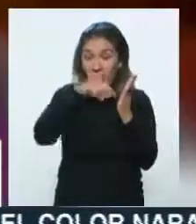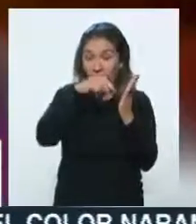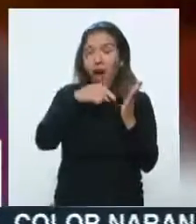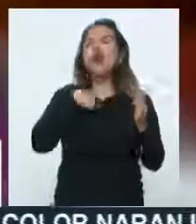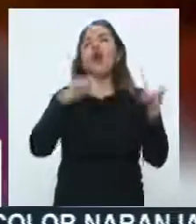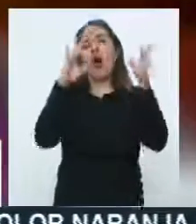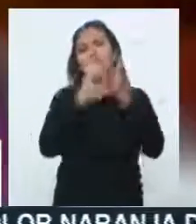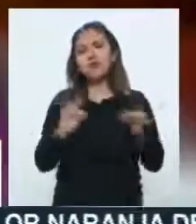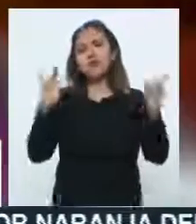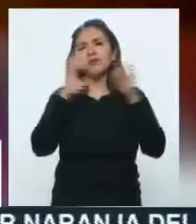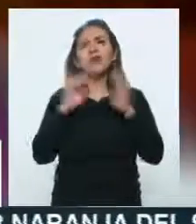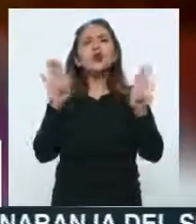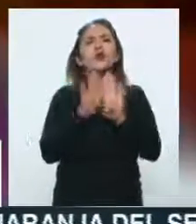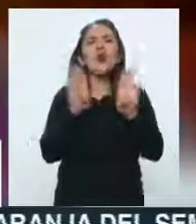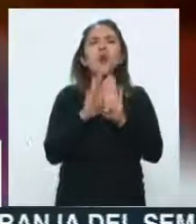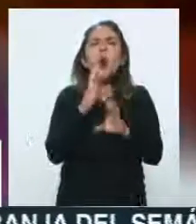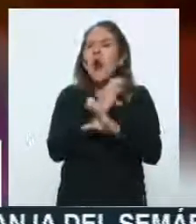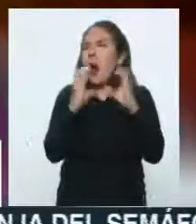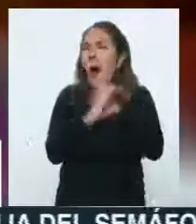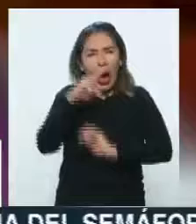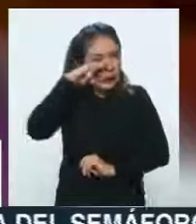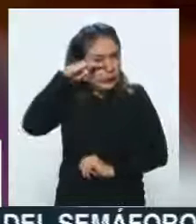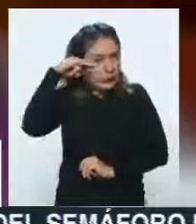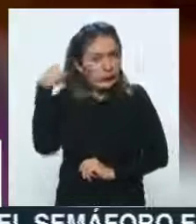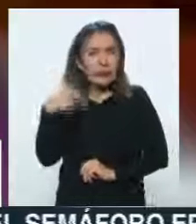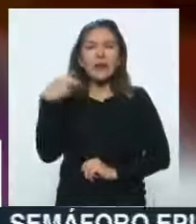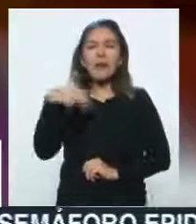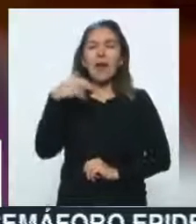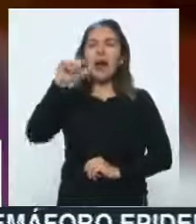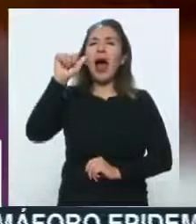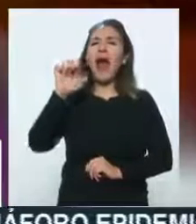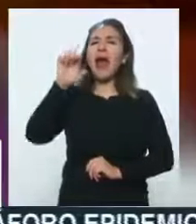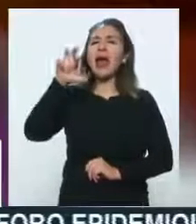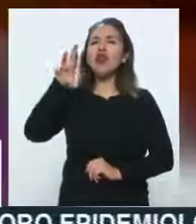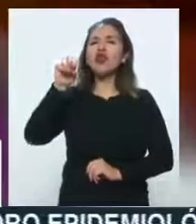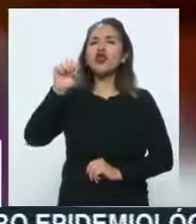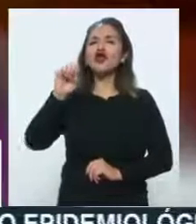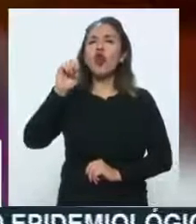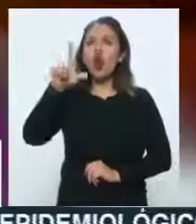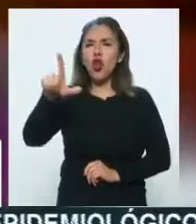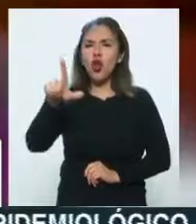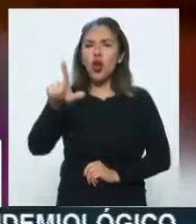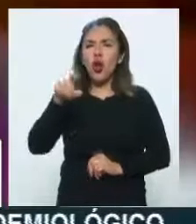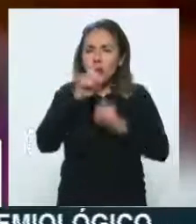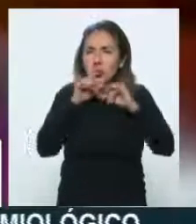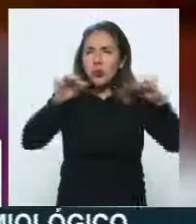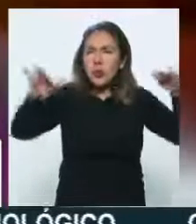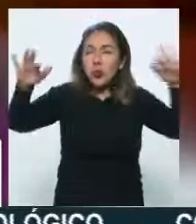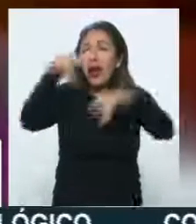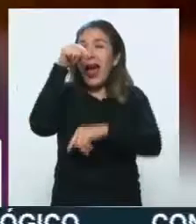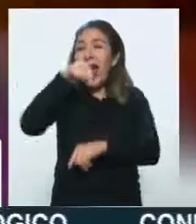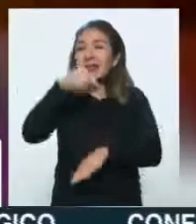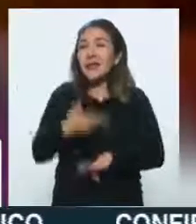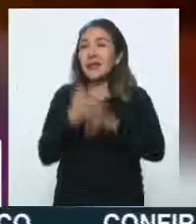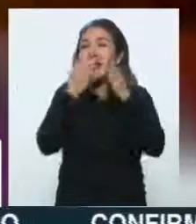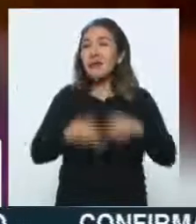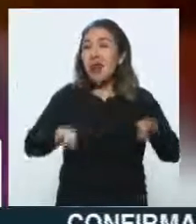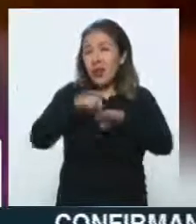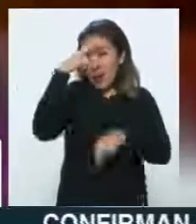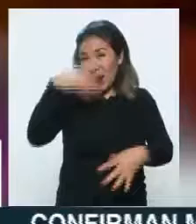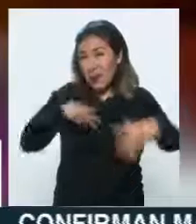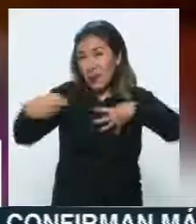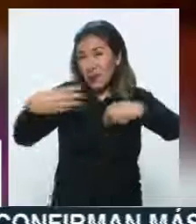explicar cómo unas partículas muy pequeñas que les llamamos aerosoles son las que son muy importantes para la